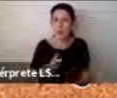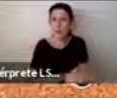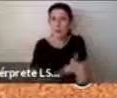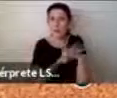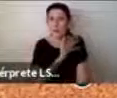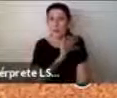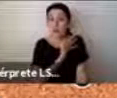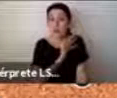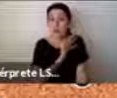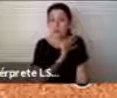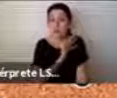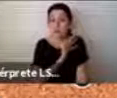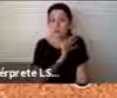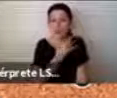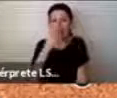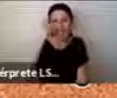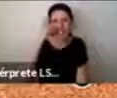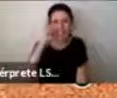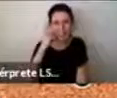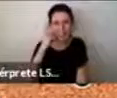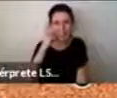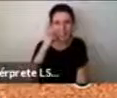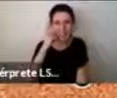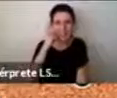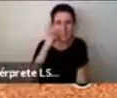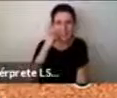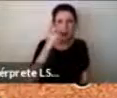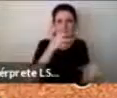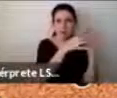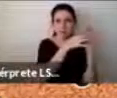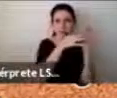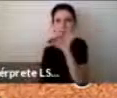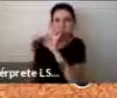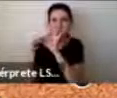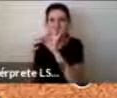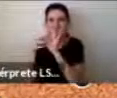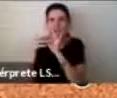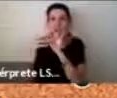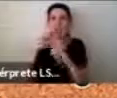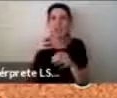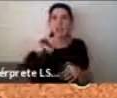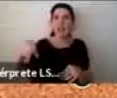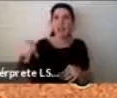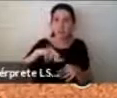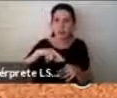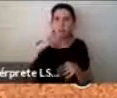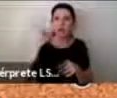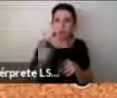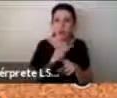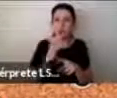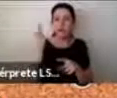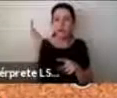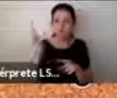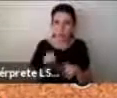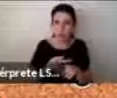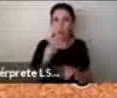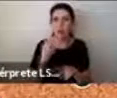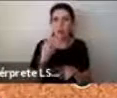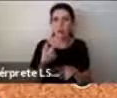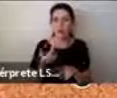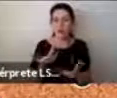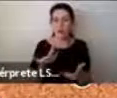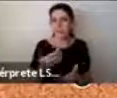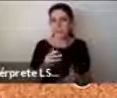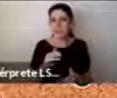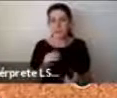sentimiento y una creencia que está asociada a que eso se repita una y otra vez la inseguridad para poder agendar las cosas